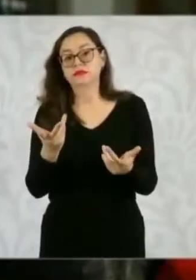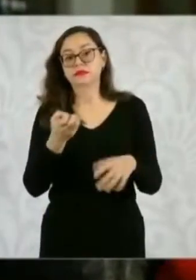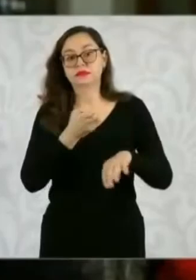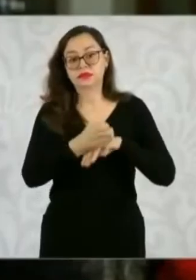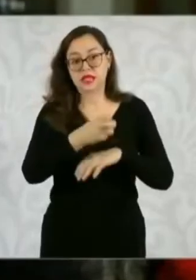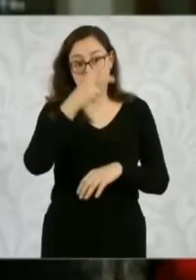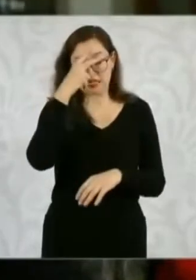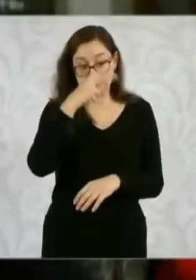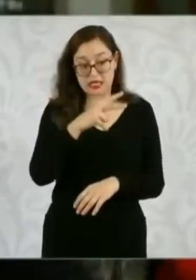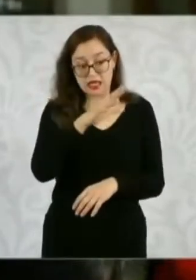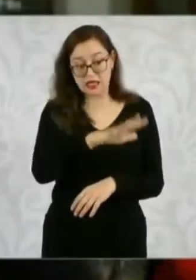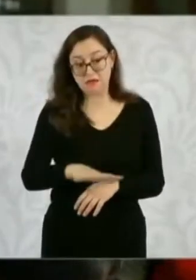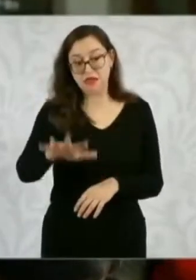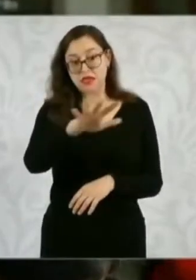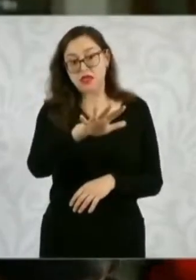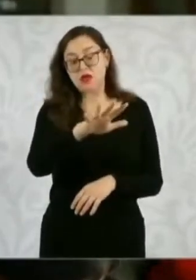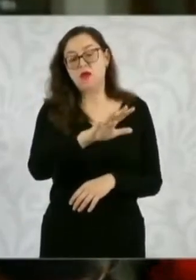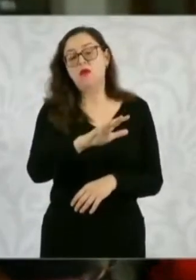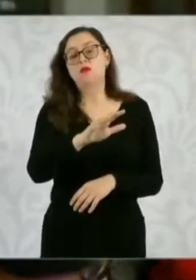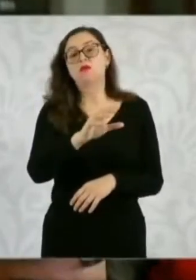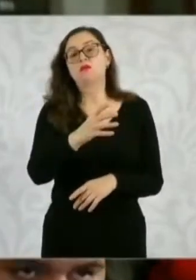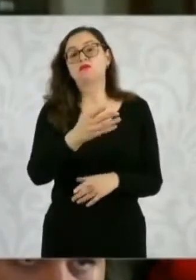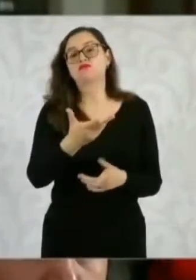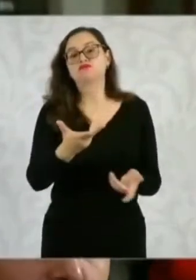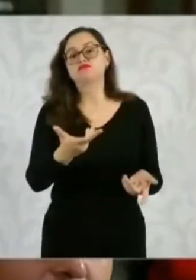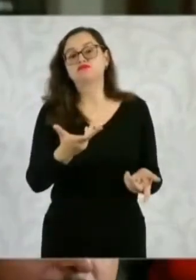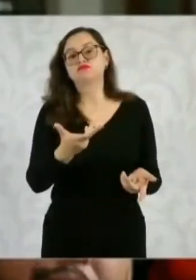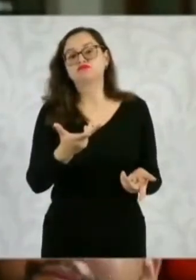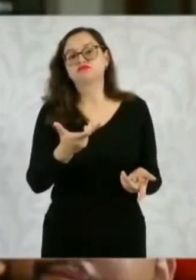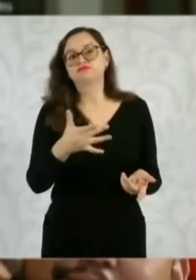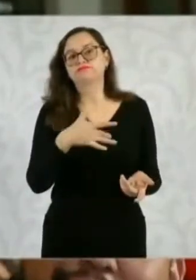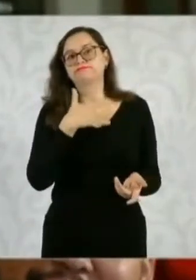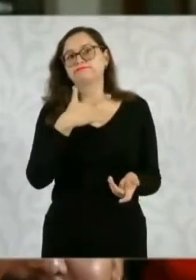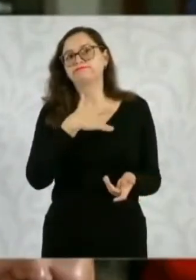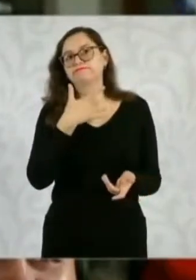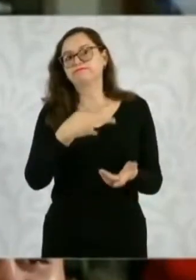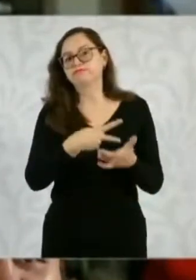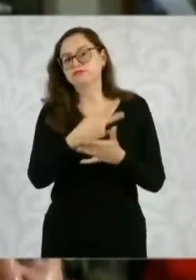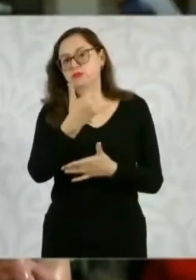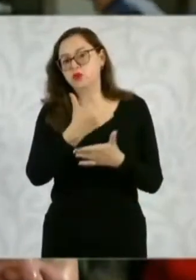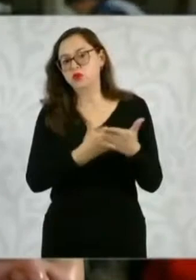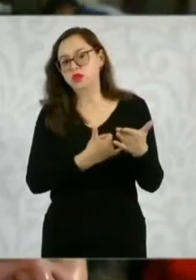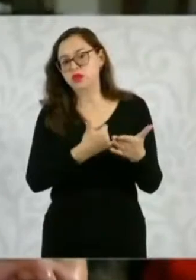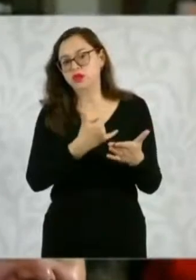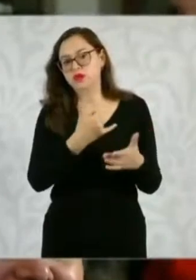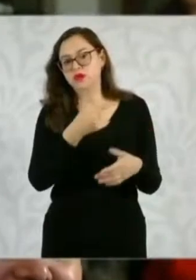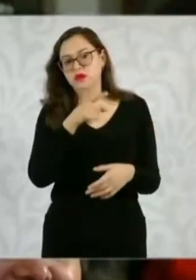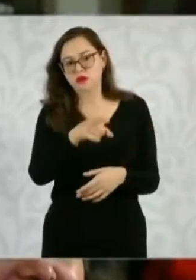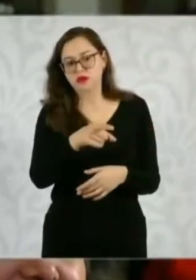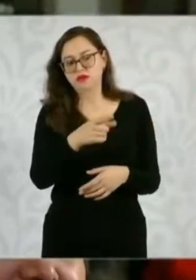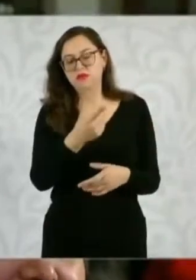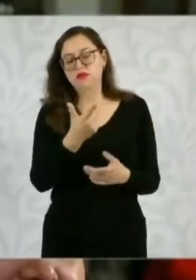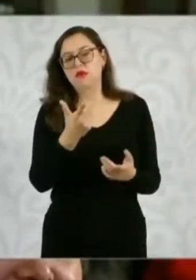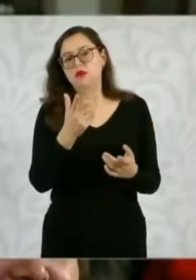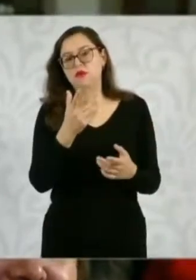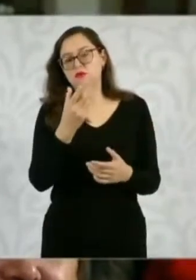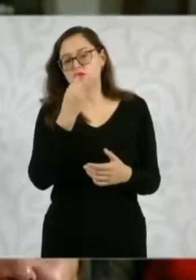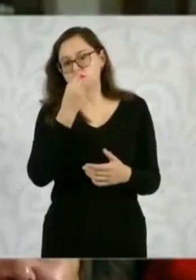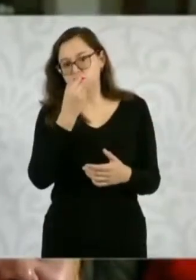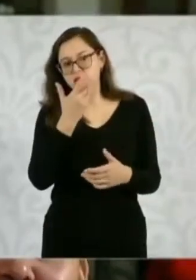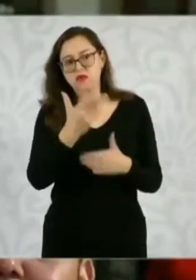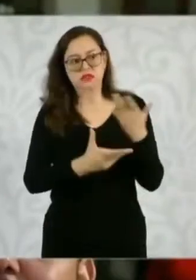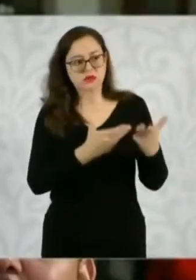México. Yo soy residente de allá, allá tiene su casa. Y pues nos interesa mucho todo lo que tiene que ver con lo relacionado a los abastos de insumos,